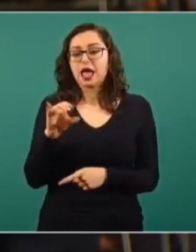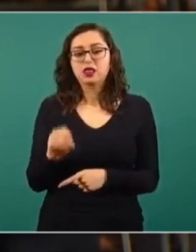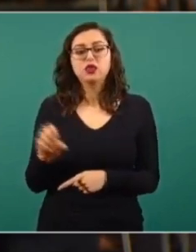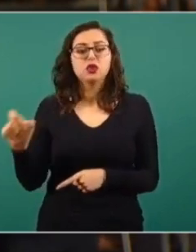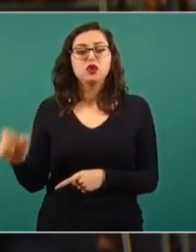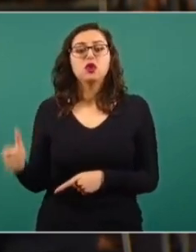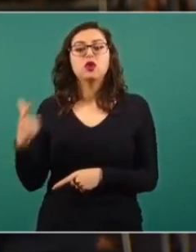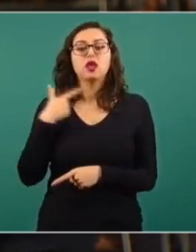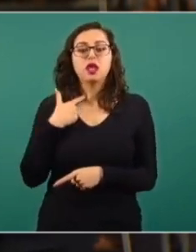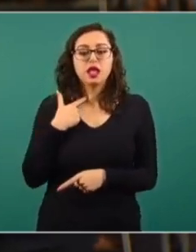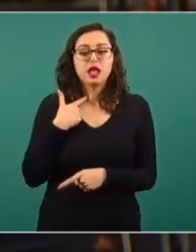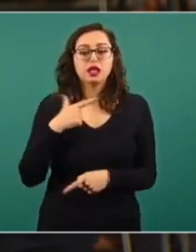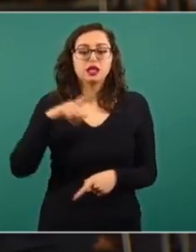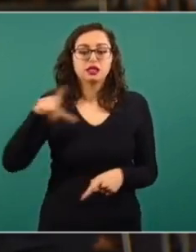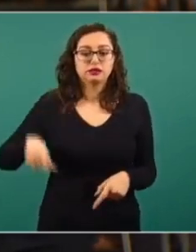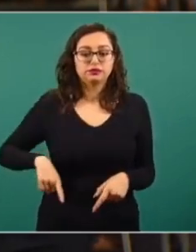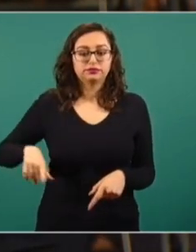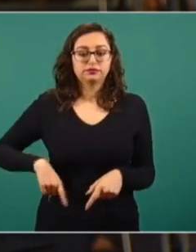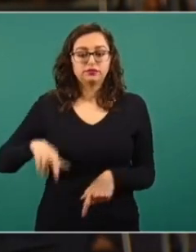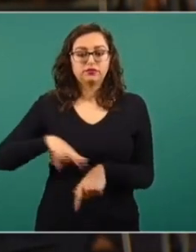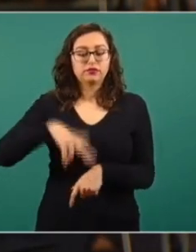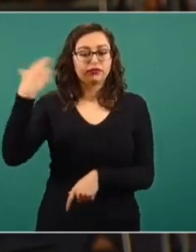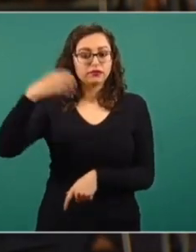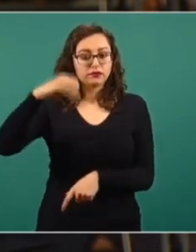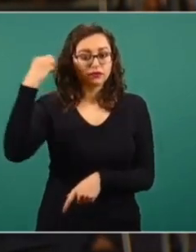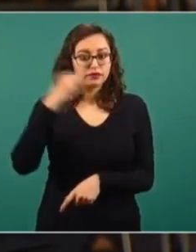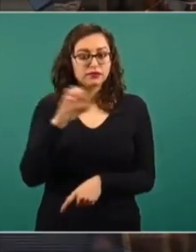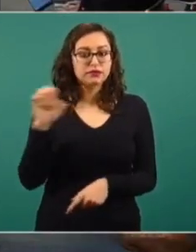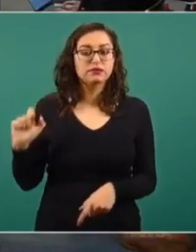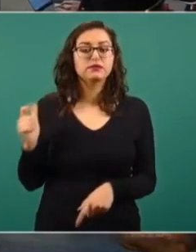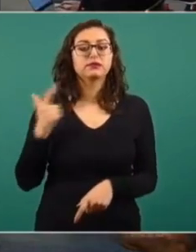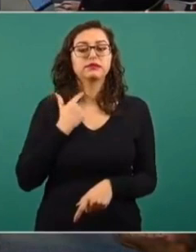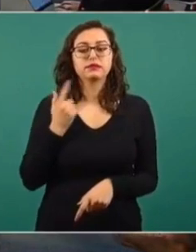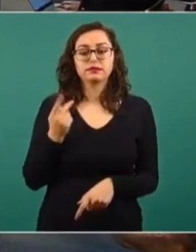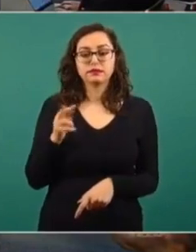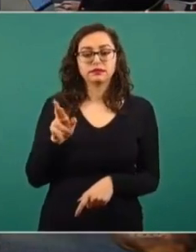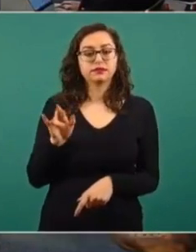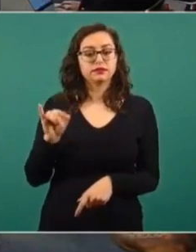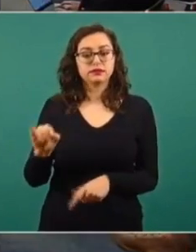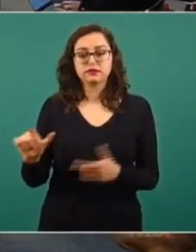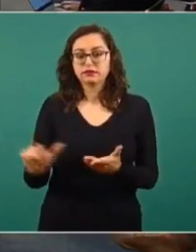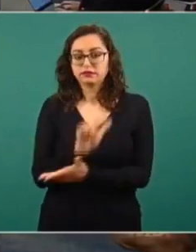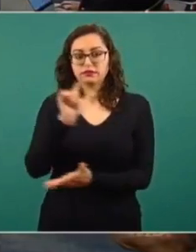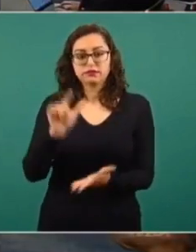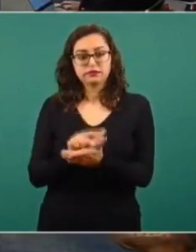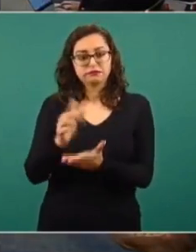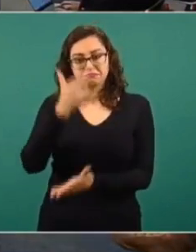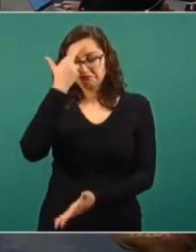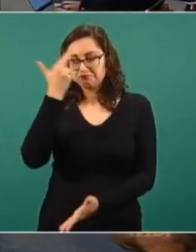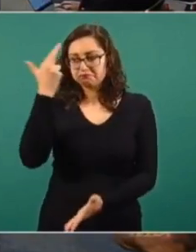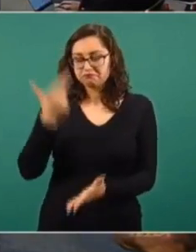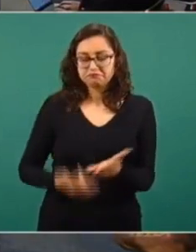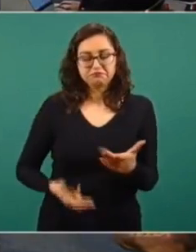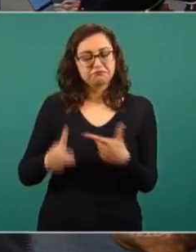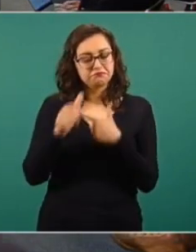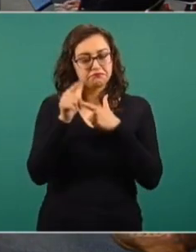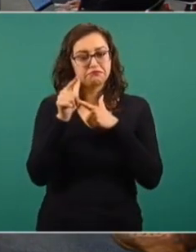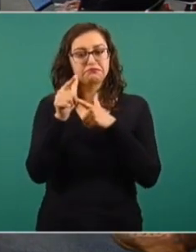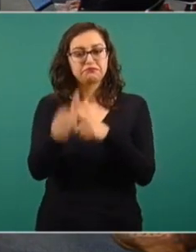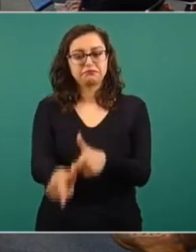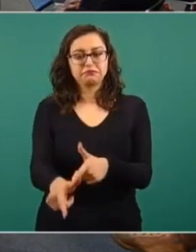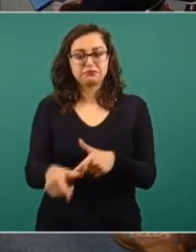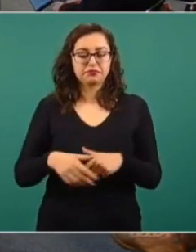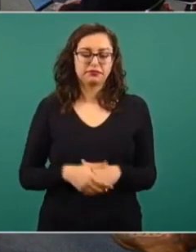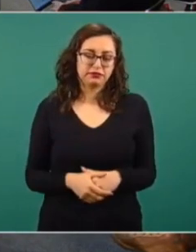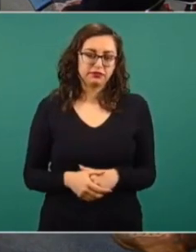Oaxaca y expriista, continúa violentando lo que por derecho le corresponde al sindicato mencionado y a sus